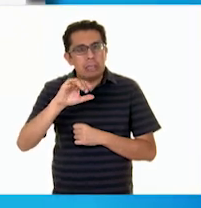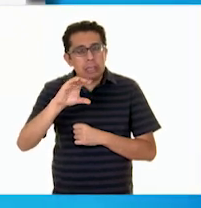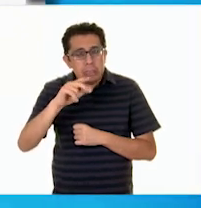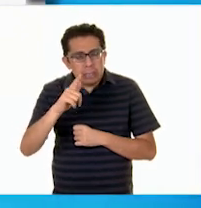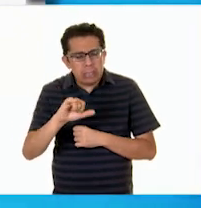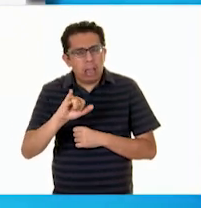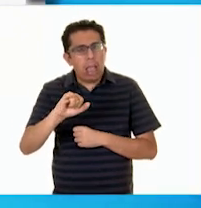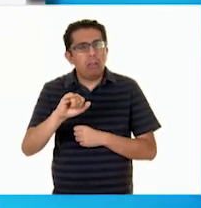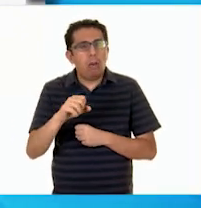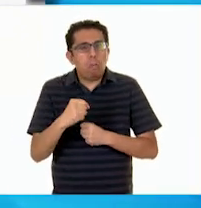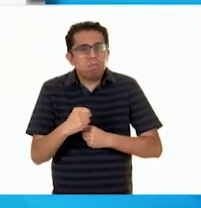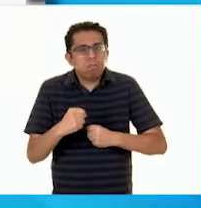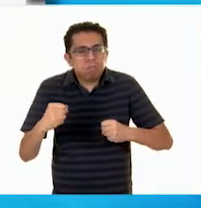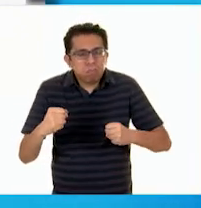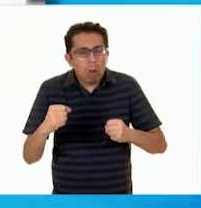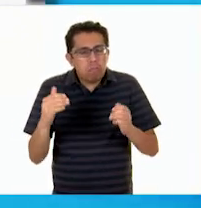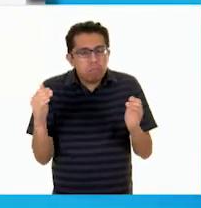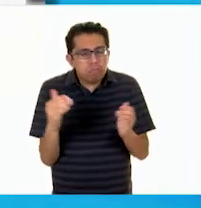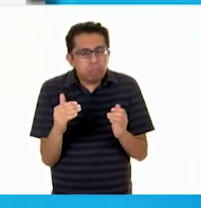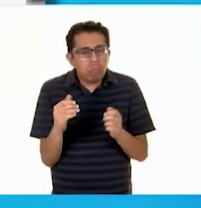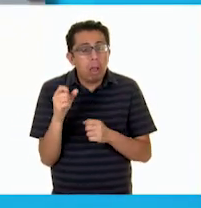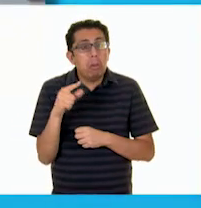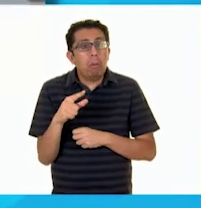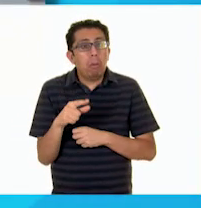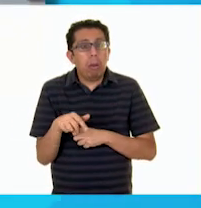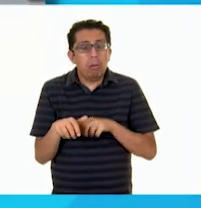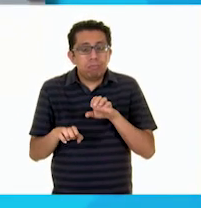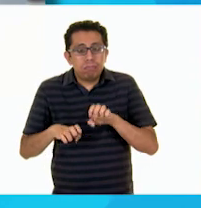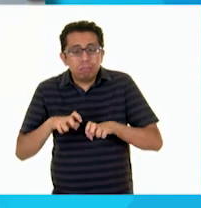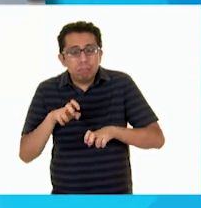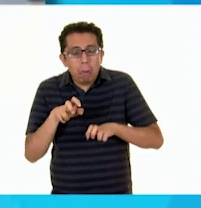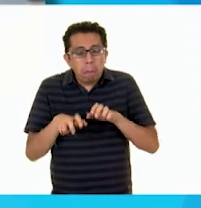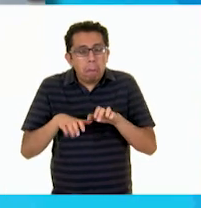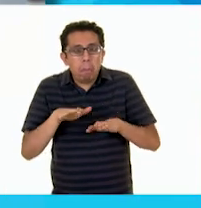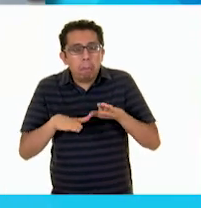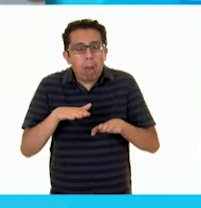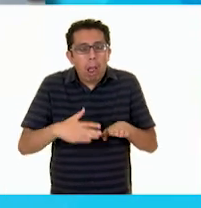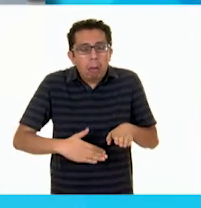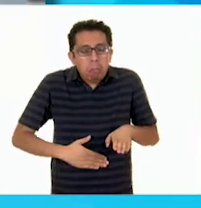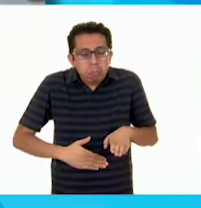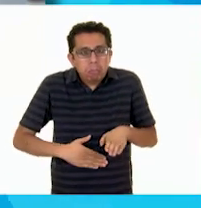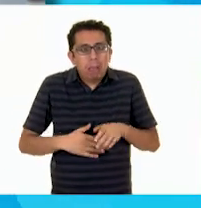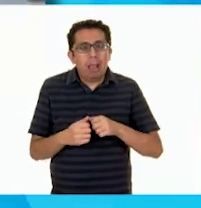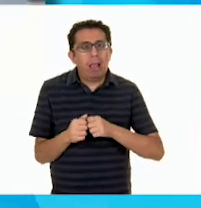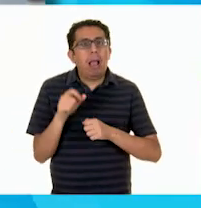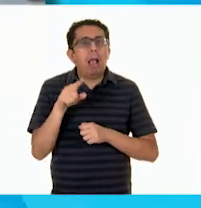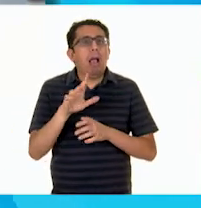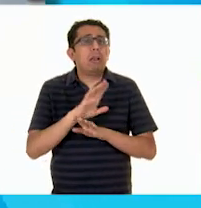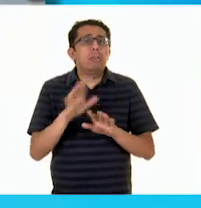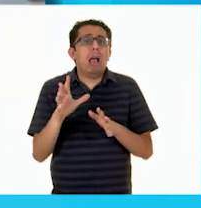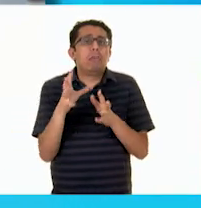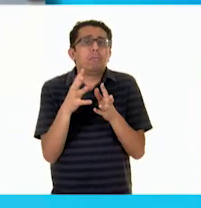remorpetes que su panza tocaba el piso. Estos ya no existen, se extinguieron.